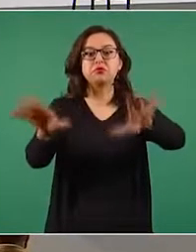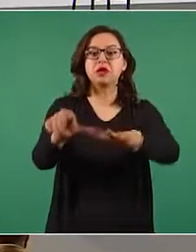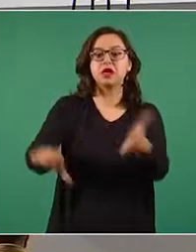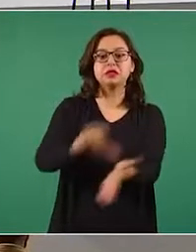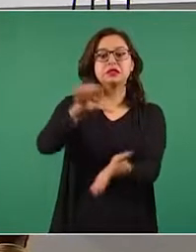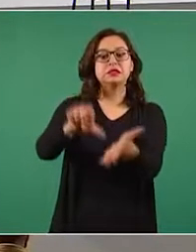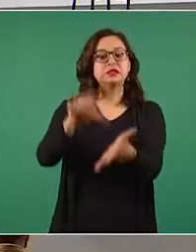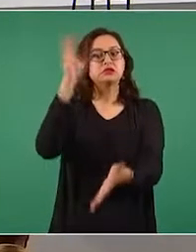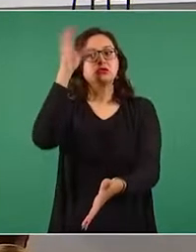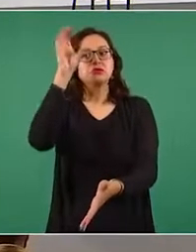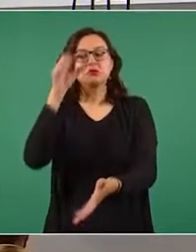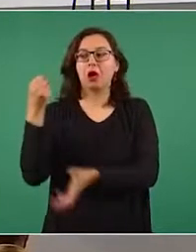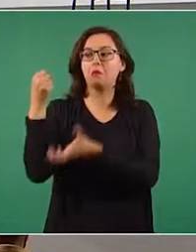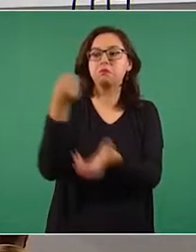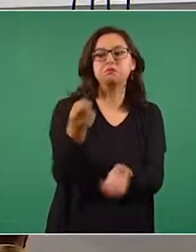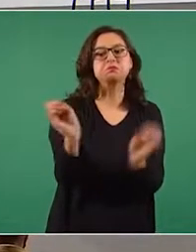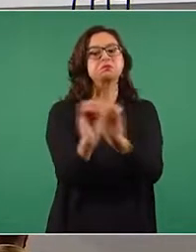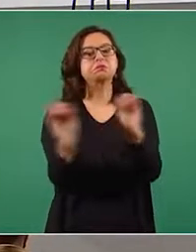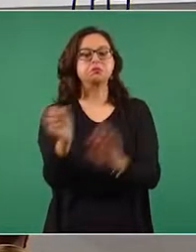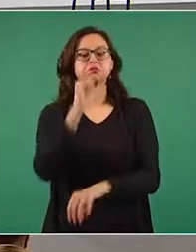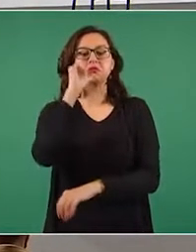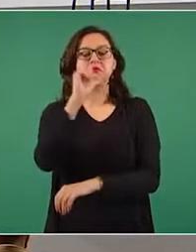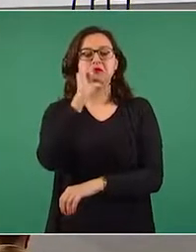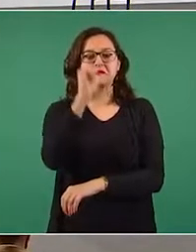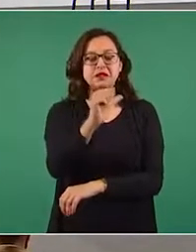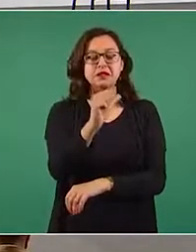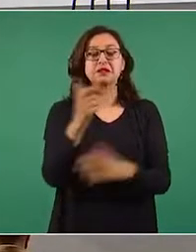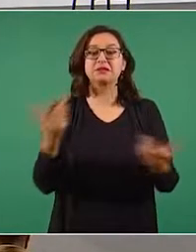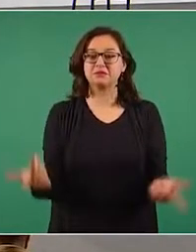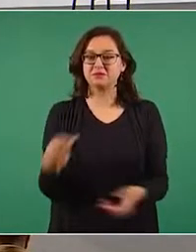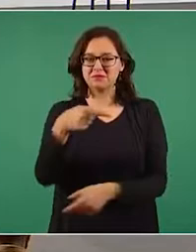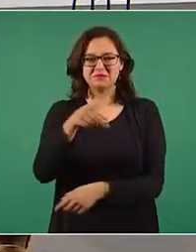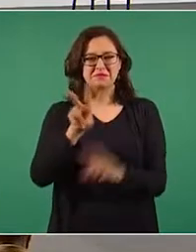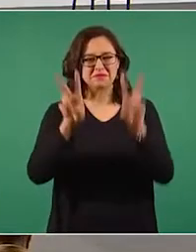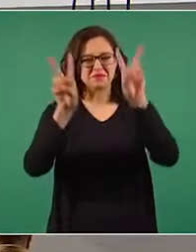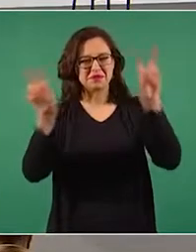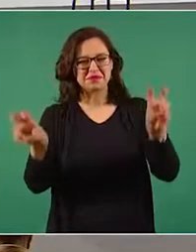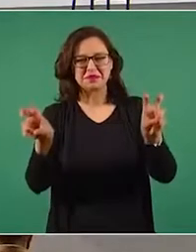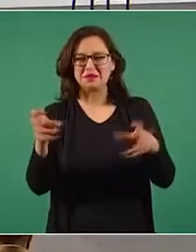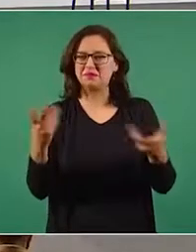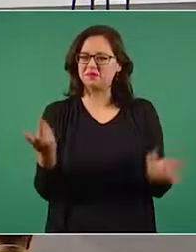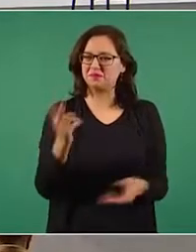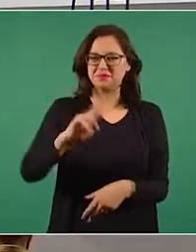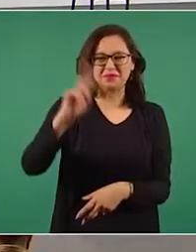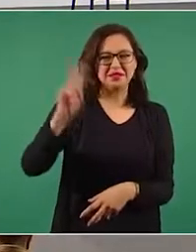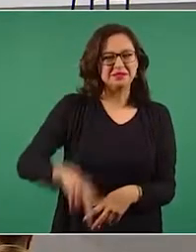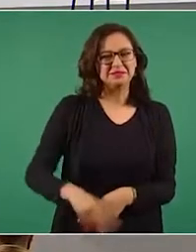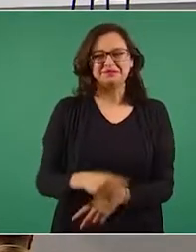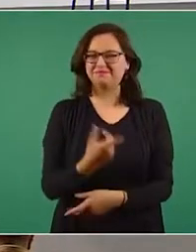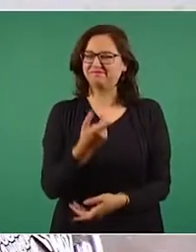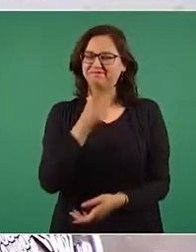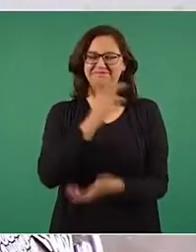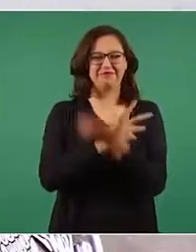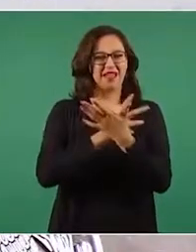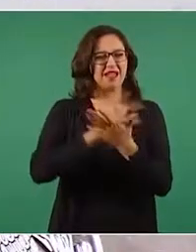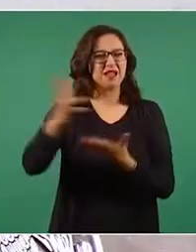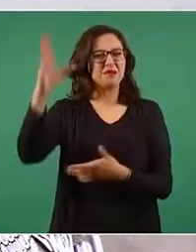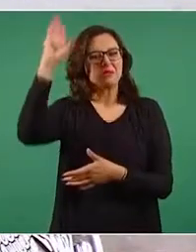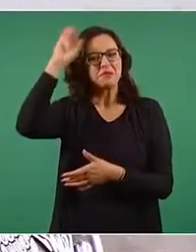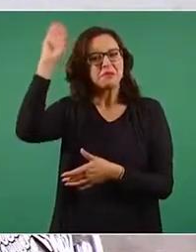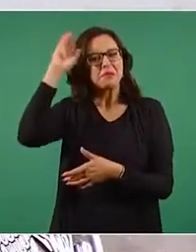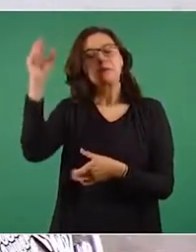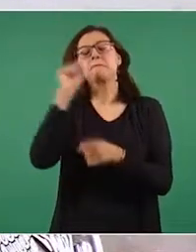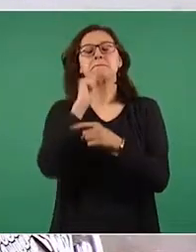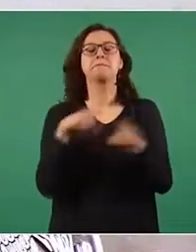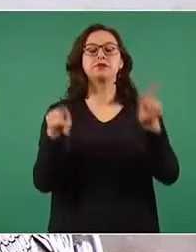científicos. Además del titular amarillista, la nota contiene datos falsos y tergiversaciones